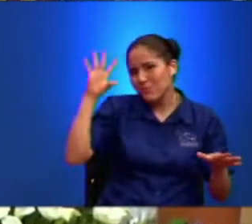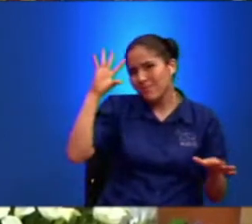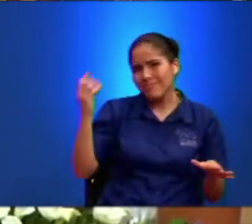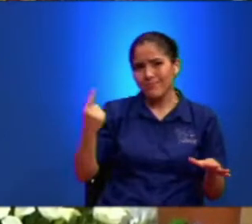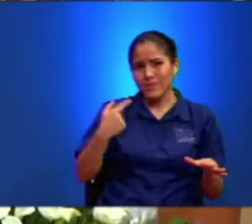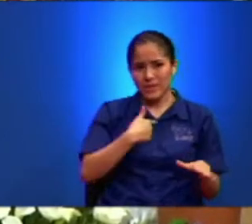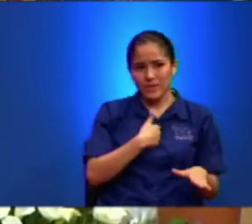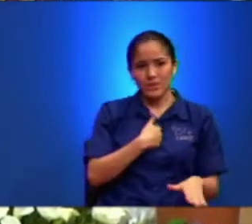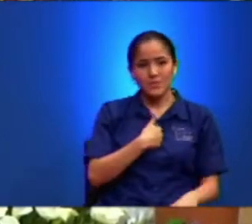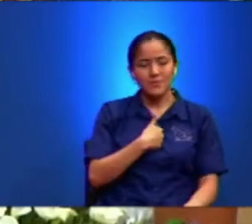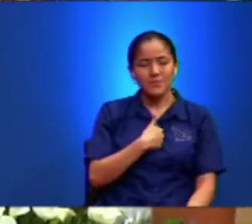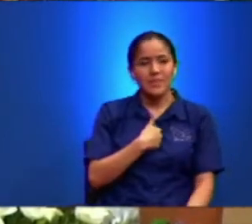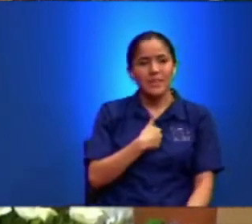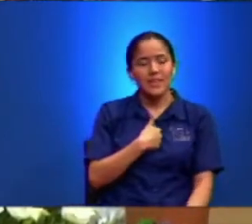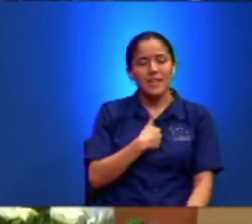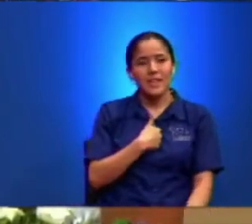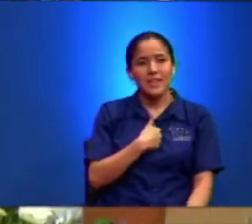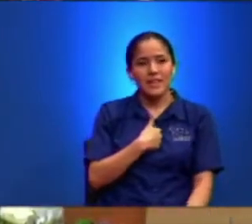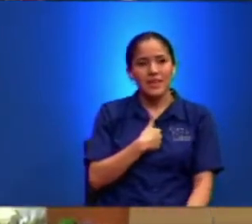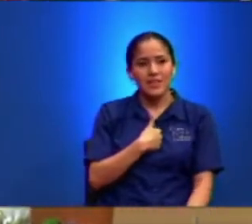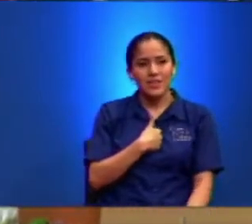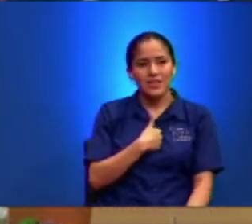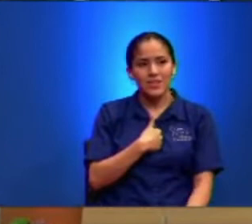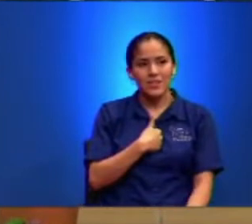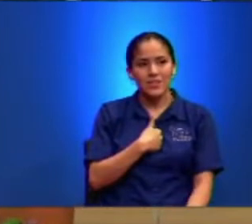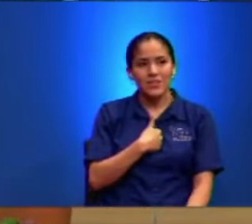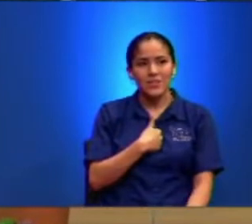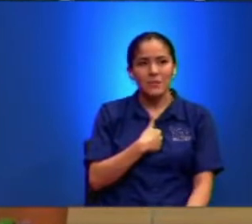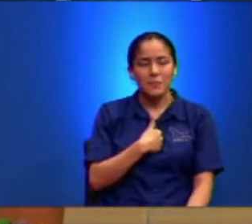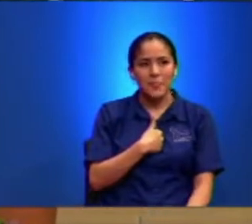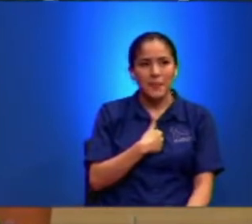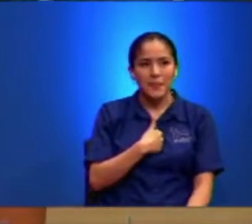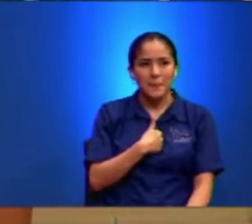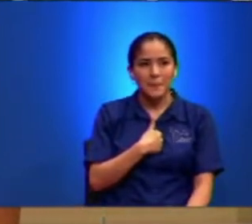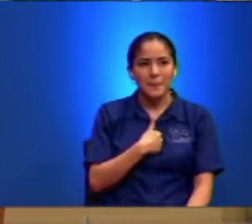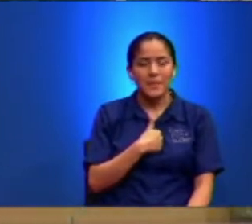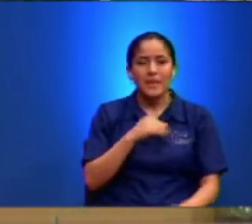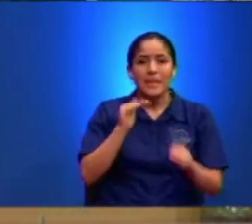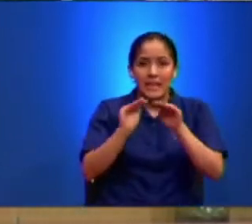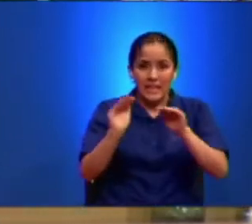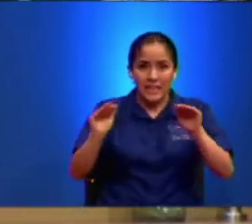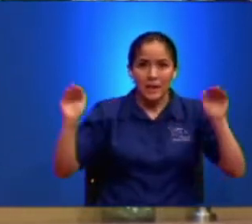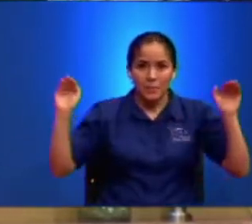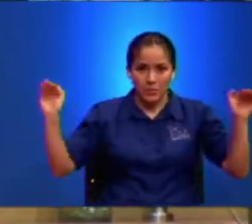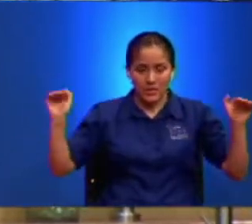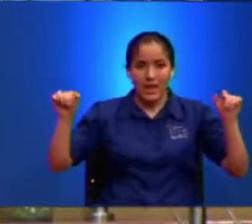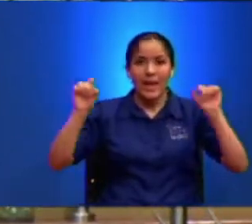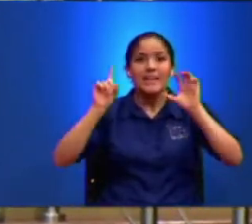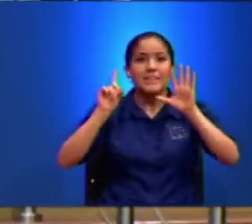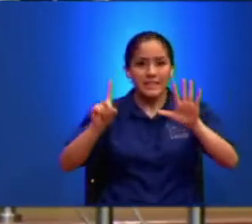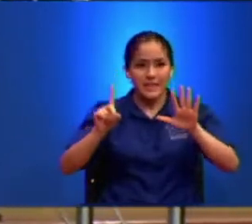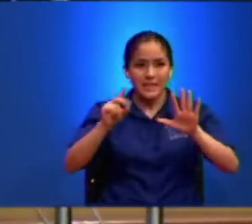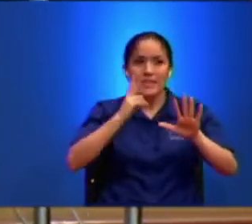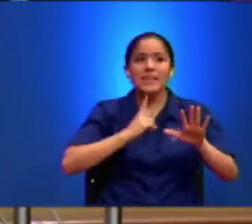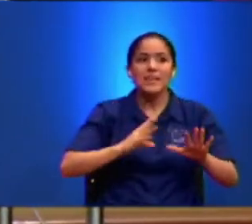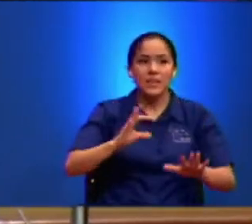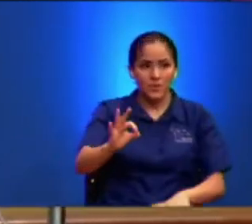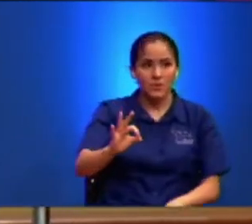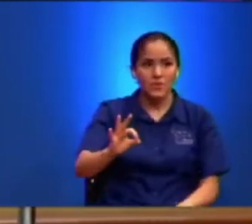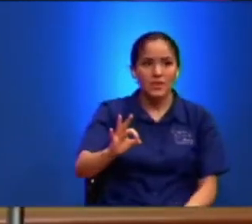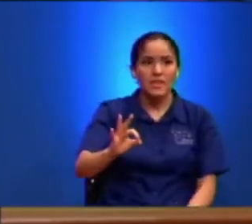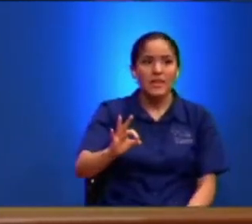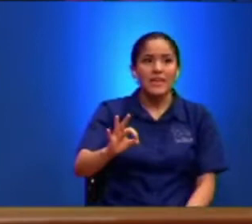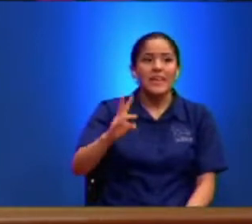Yo Cree Creamos Aquí A seis Hijos Y Estamos Viendo El